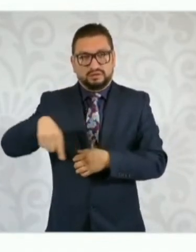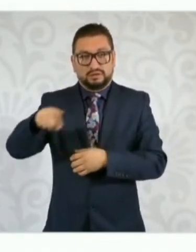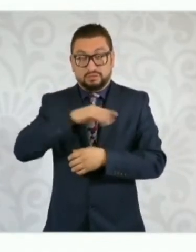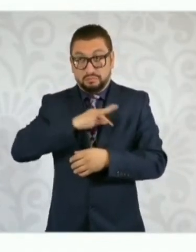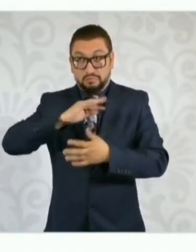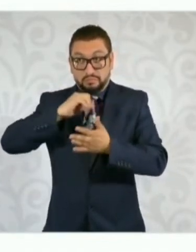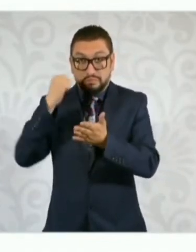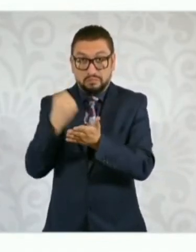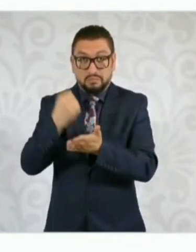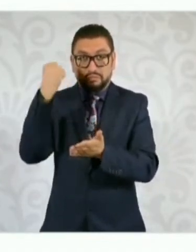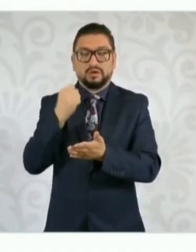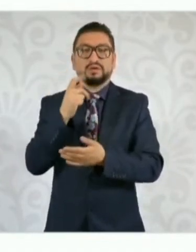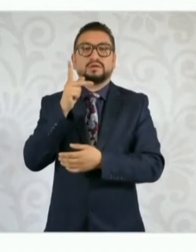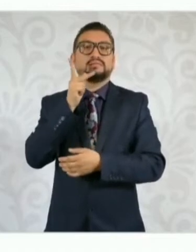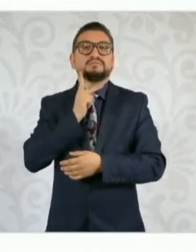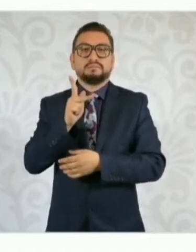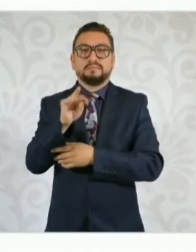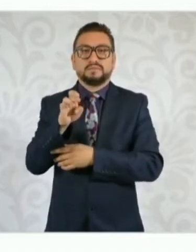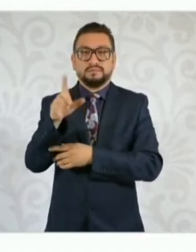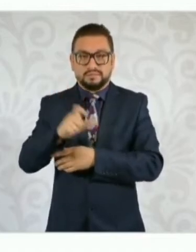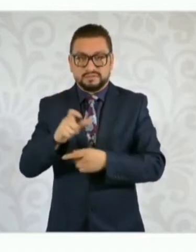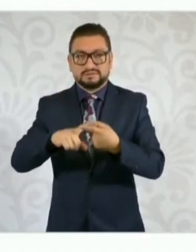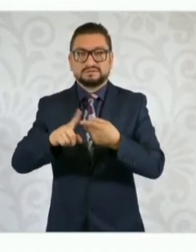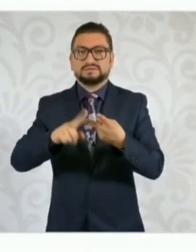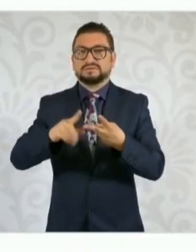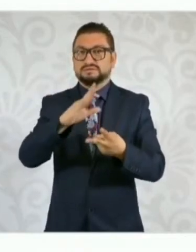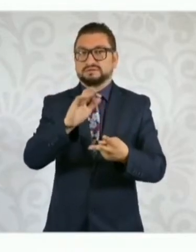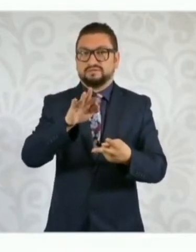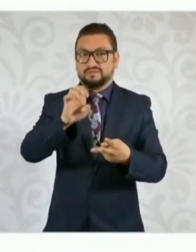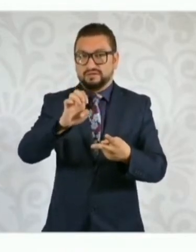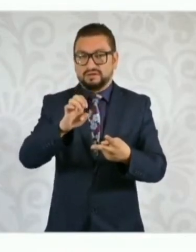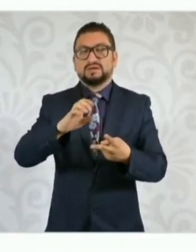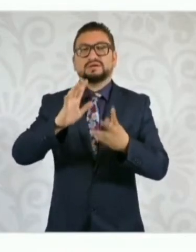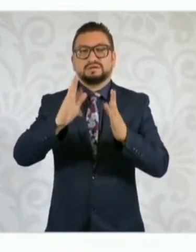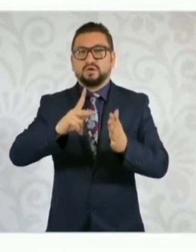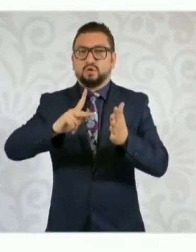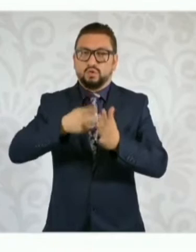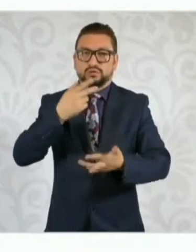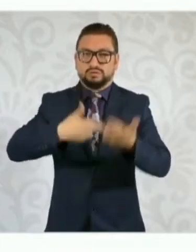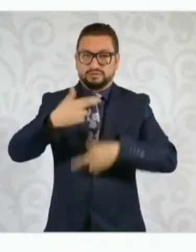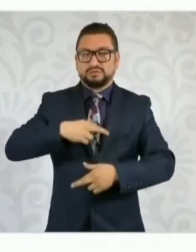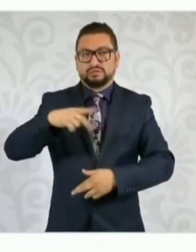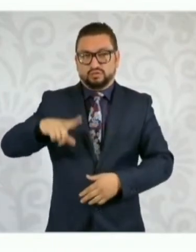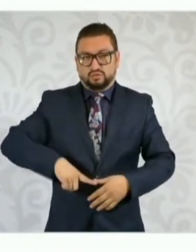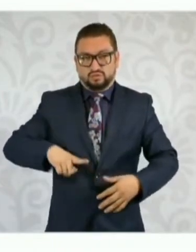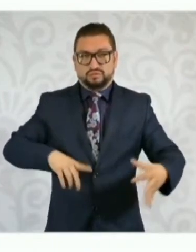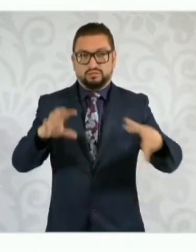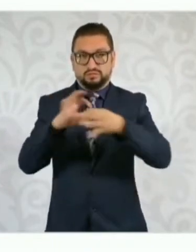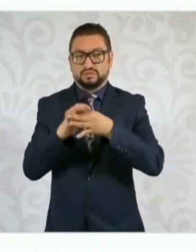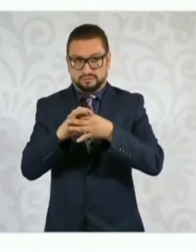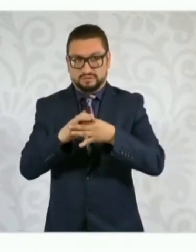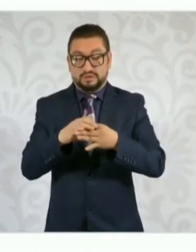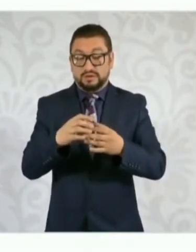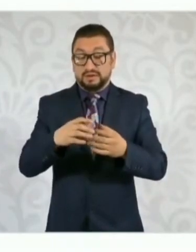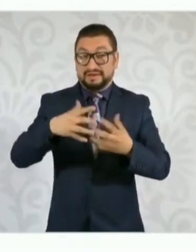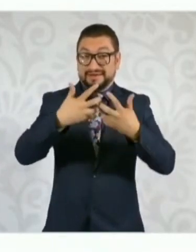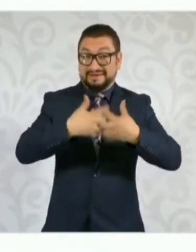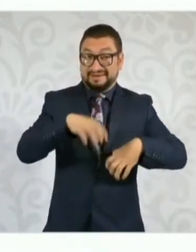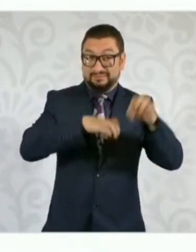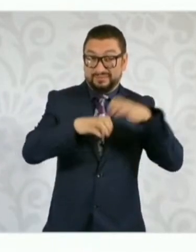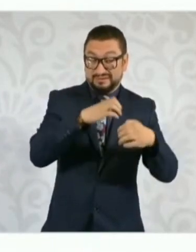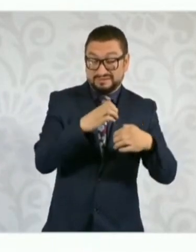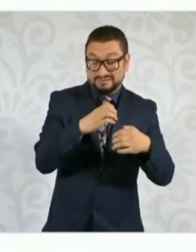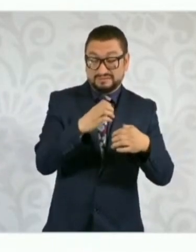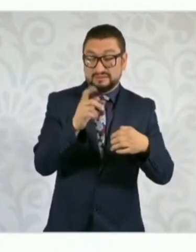aprobadas, Pemex y CFE nuevamente serían empresas públicas, dejarían de ser empresas productivas regidas por el derecho